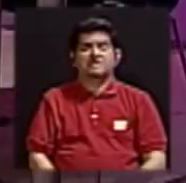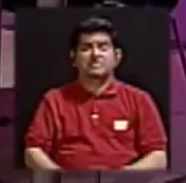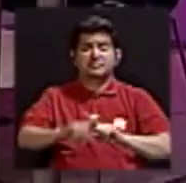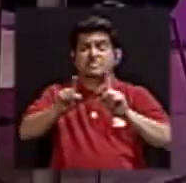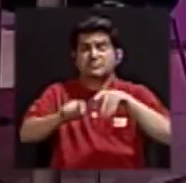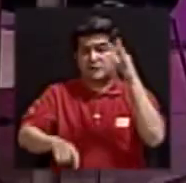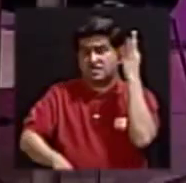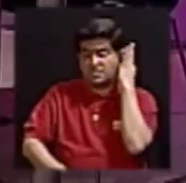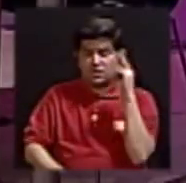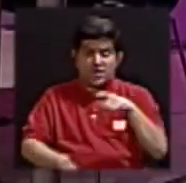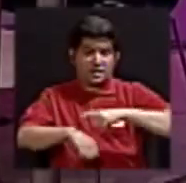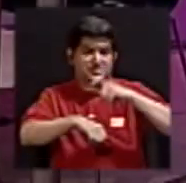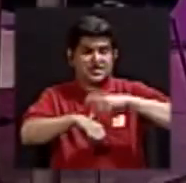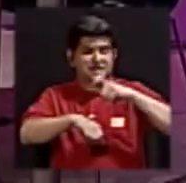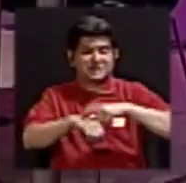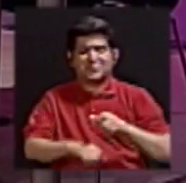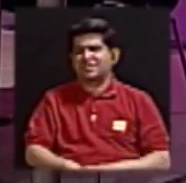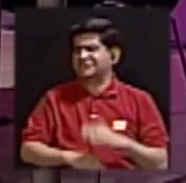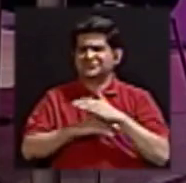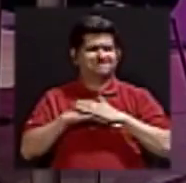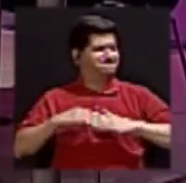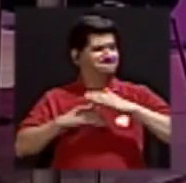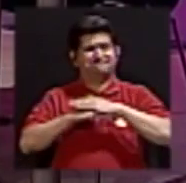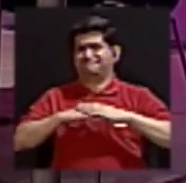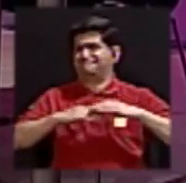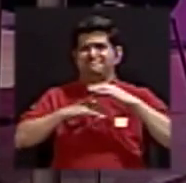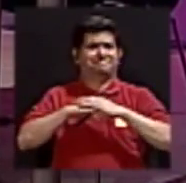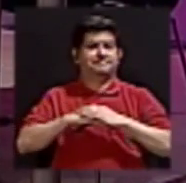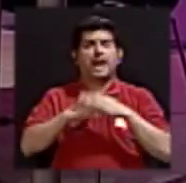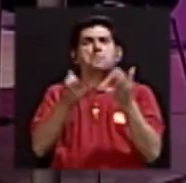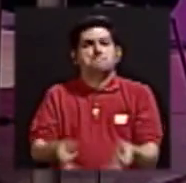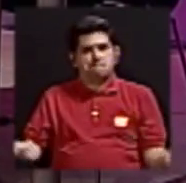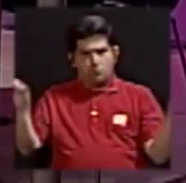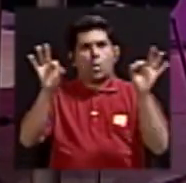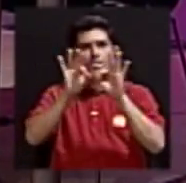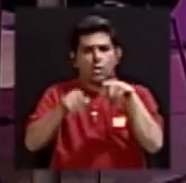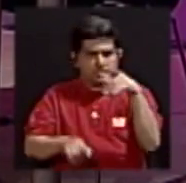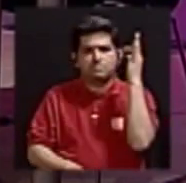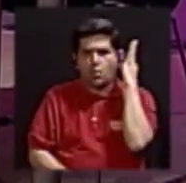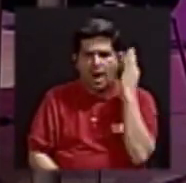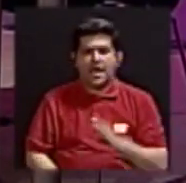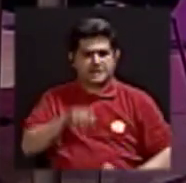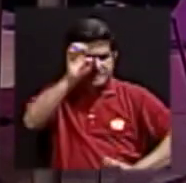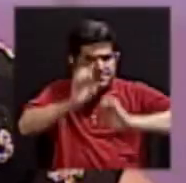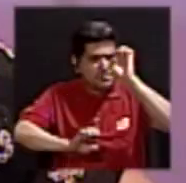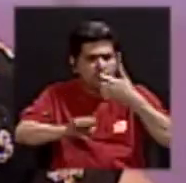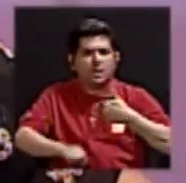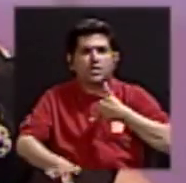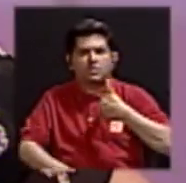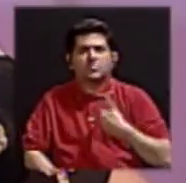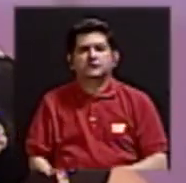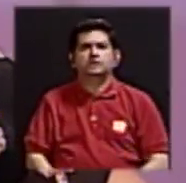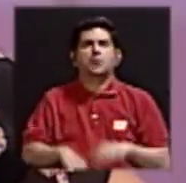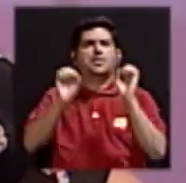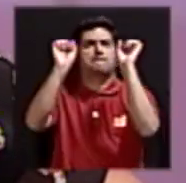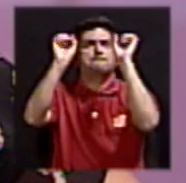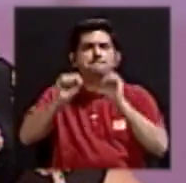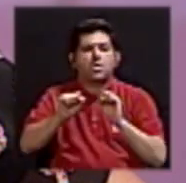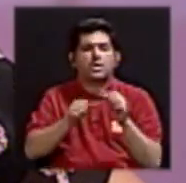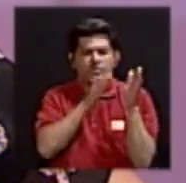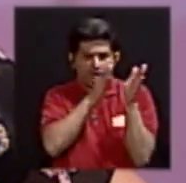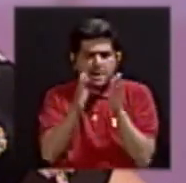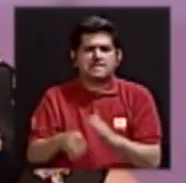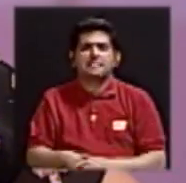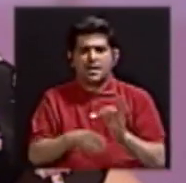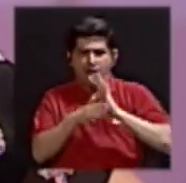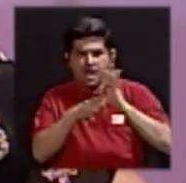muchas mujeres es un periodo bastante incómodo. De ahí la importancia de que estas mujeres sean evaluadas para hacer un plan de